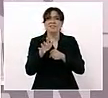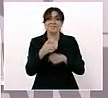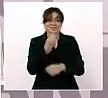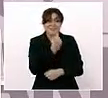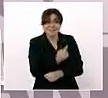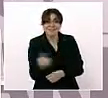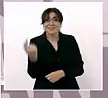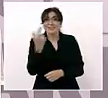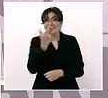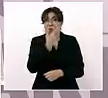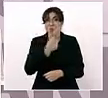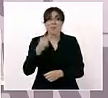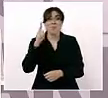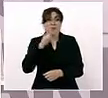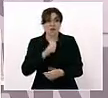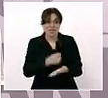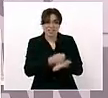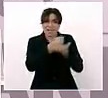niñas y de niños.